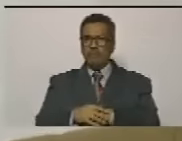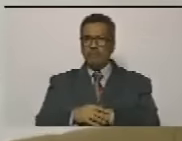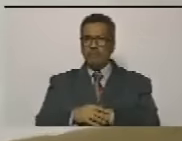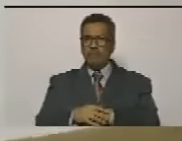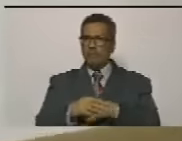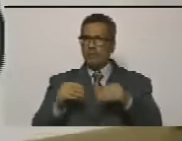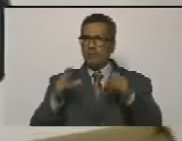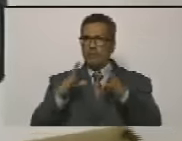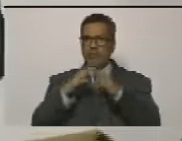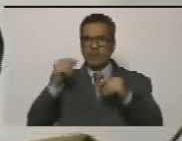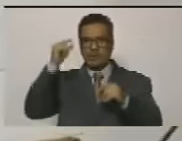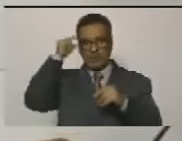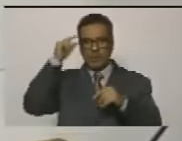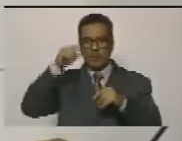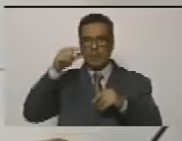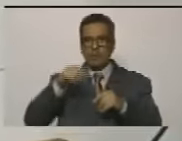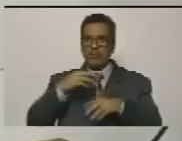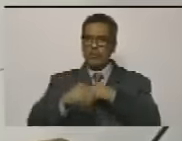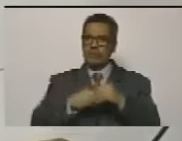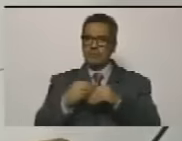todos vamos a ser víctimas de eso